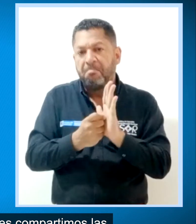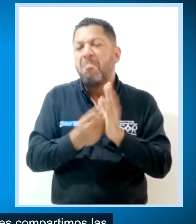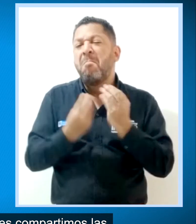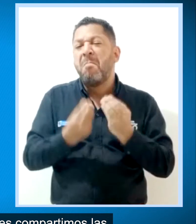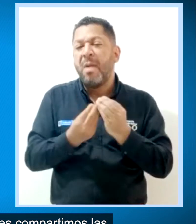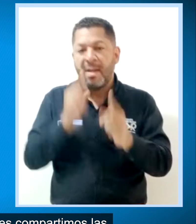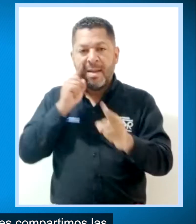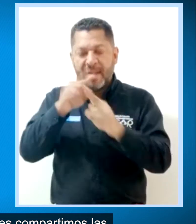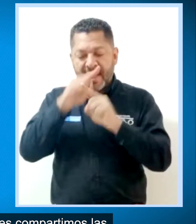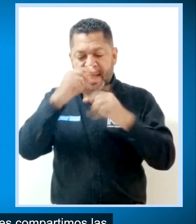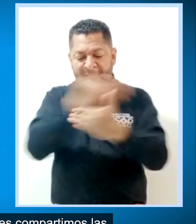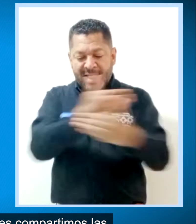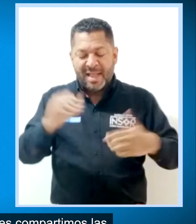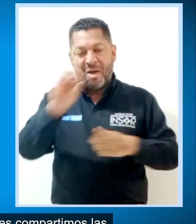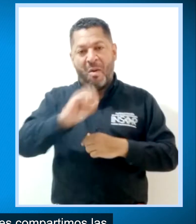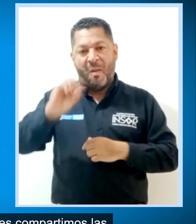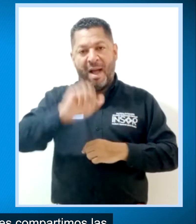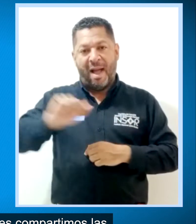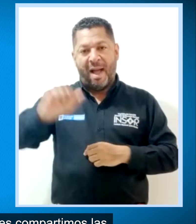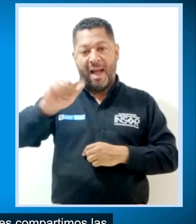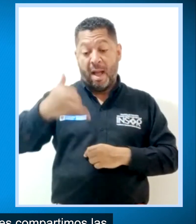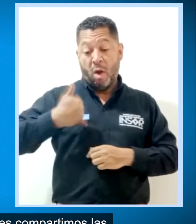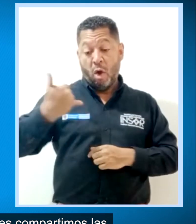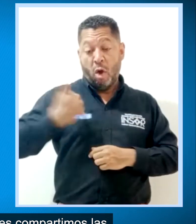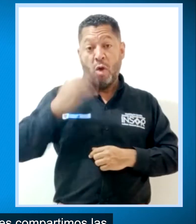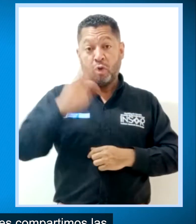destinadas a niños, niñas,